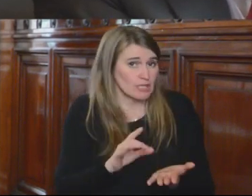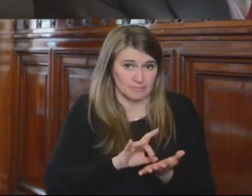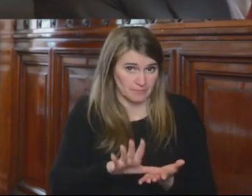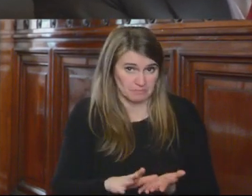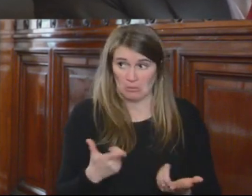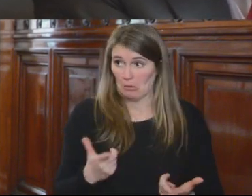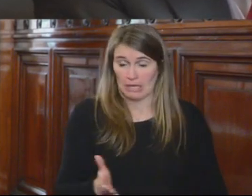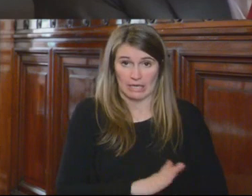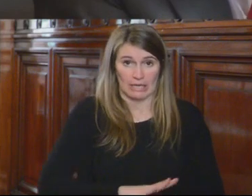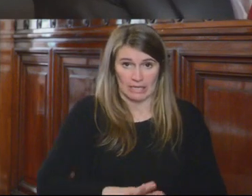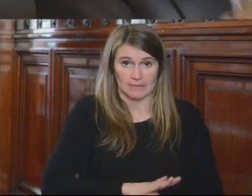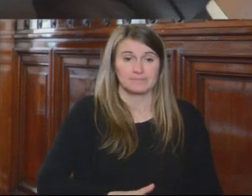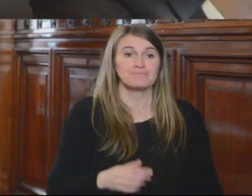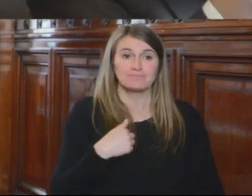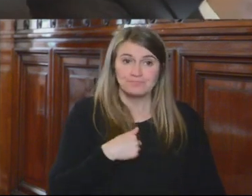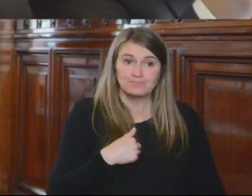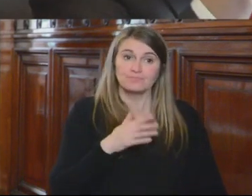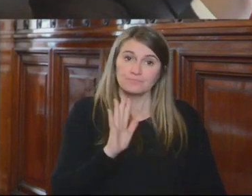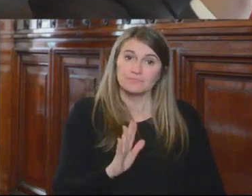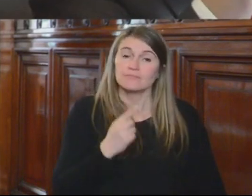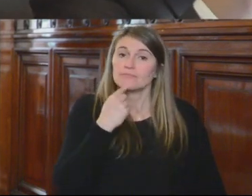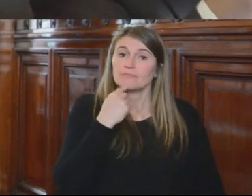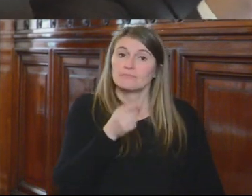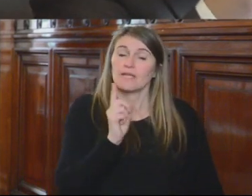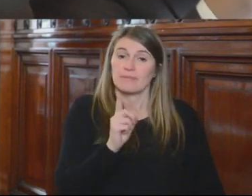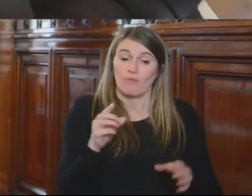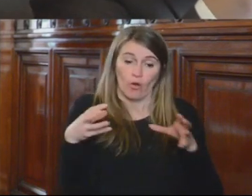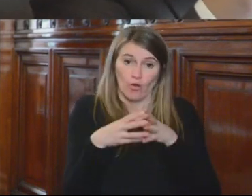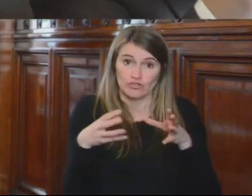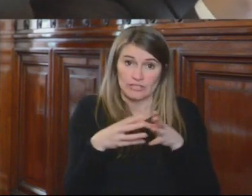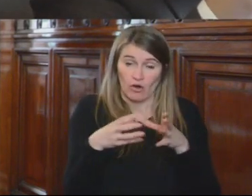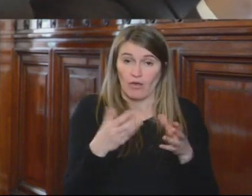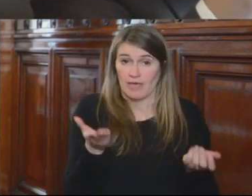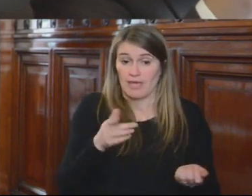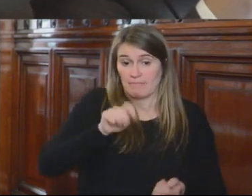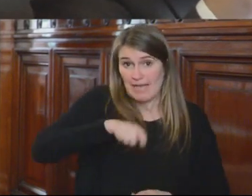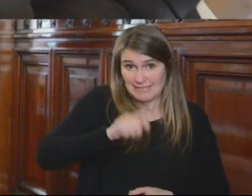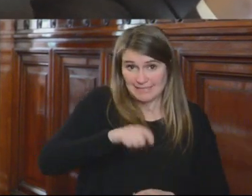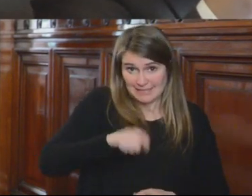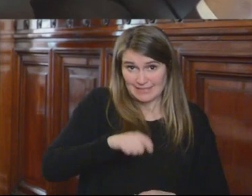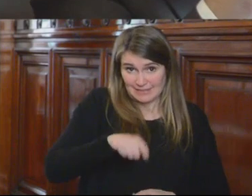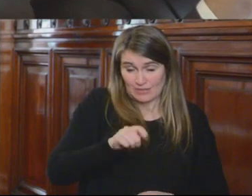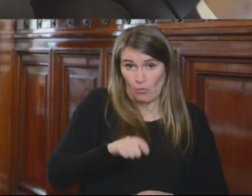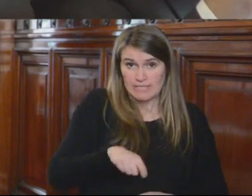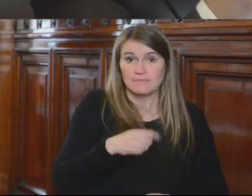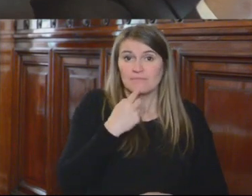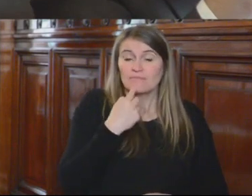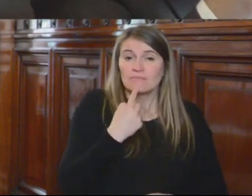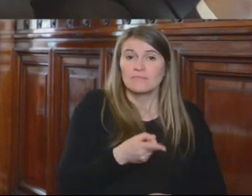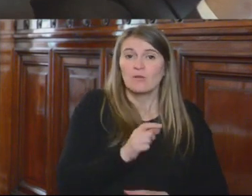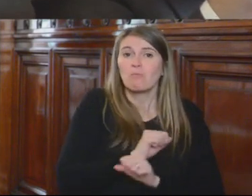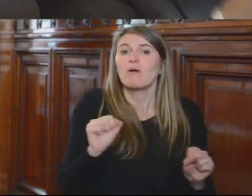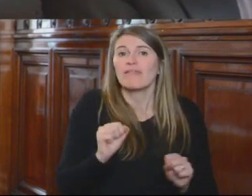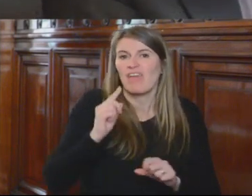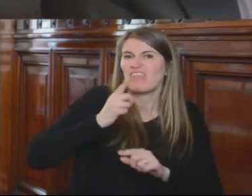Conforme ya lo dicho, la decisión del Consejo de la Magistratura de desvincular a los jueces se ampara en el poder de decisión, es